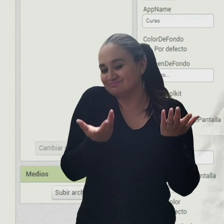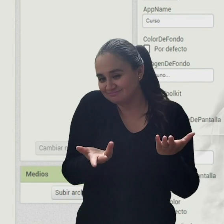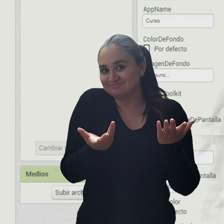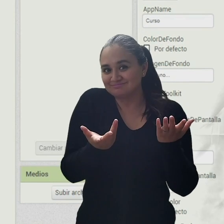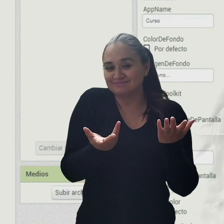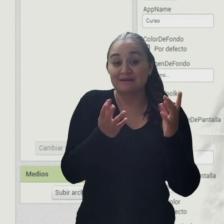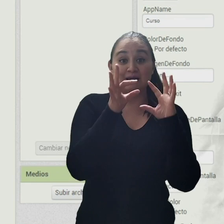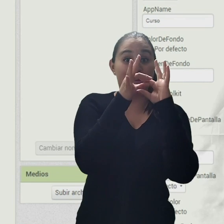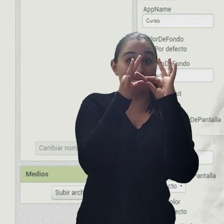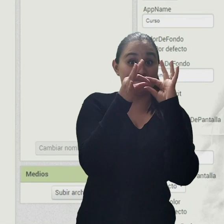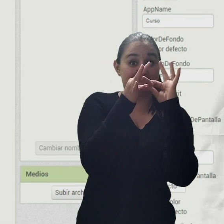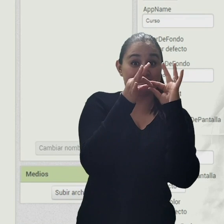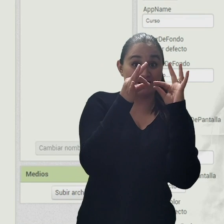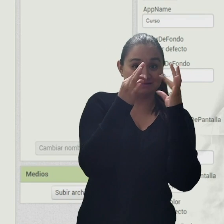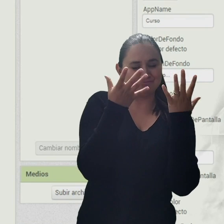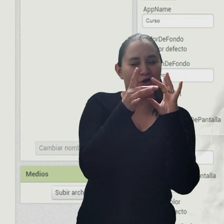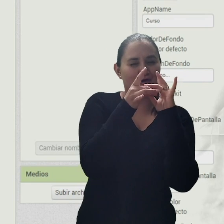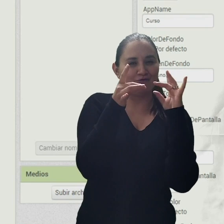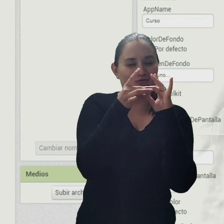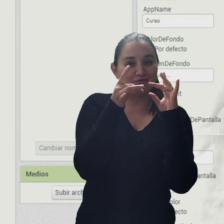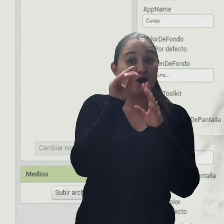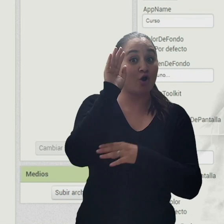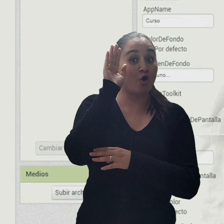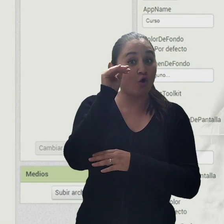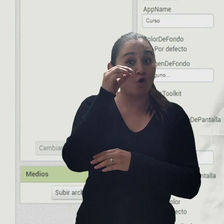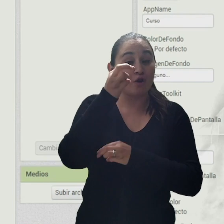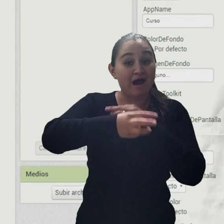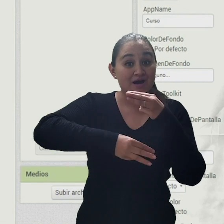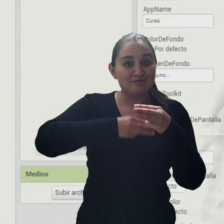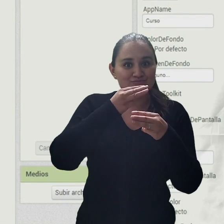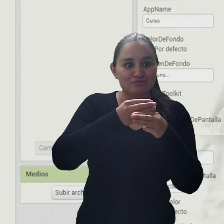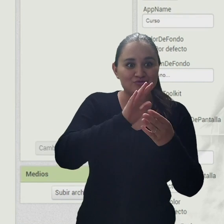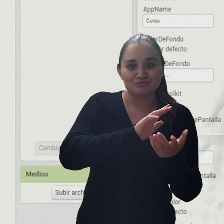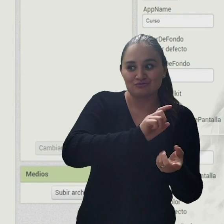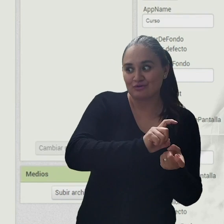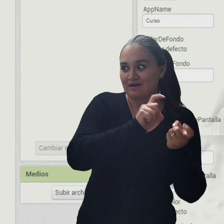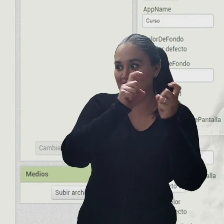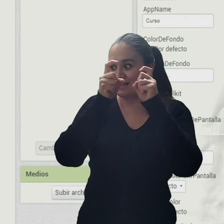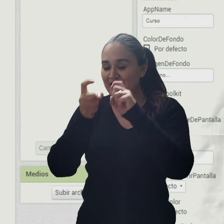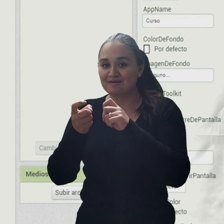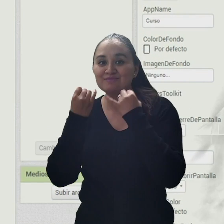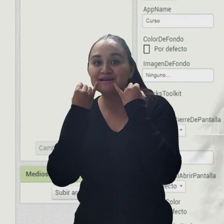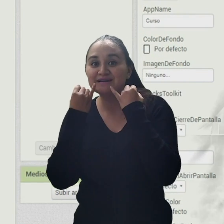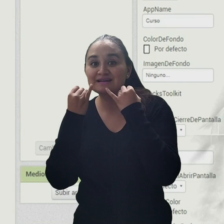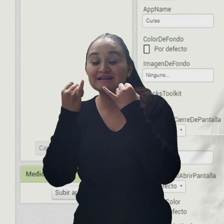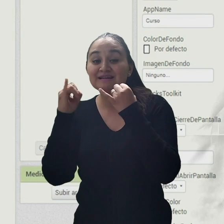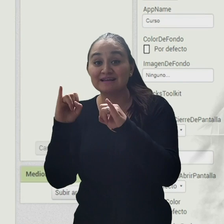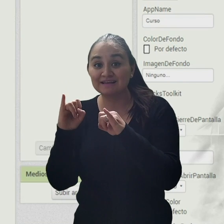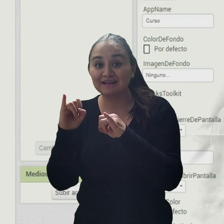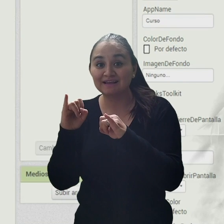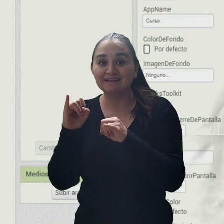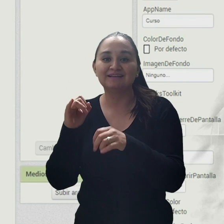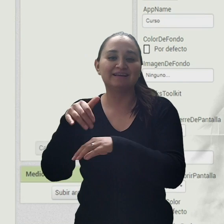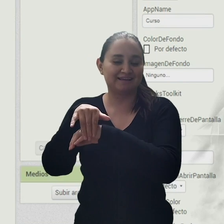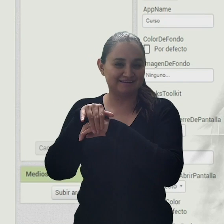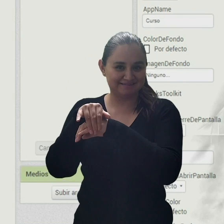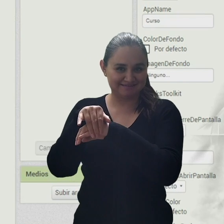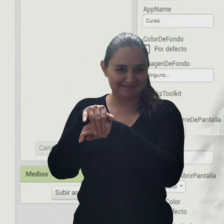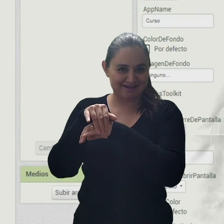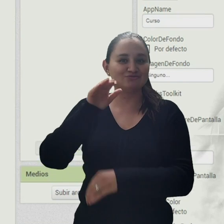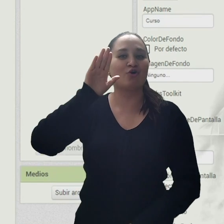Pues exactamente lo que dijimos en el bloque de código. Se traduce la frase a Hello World.